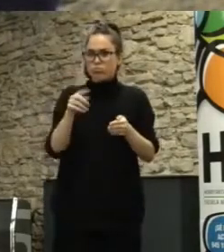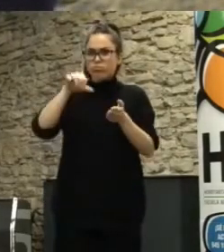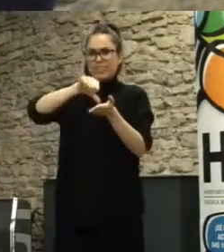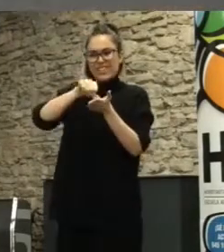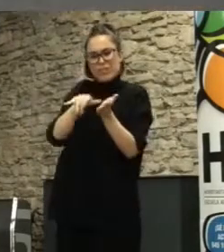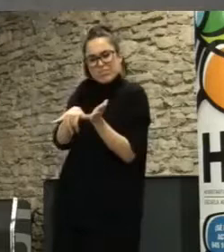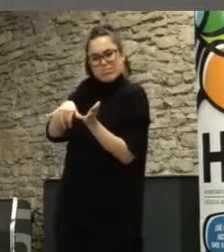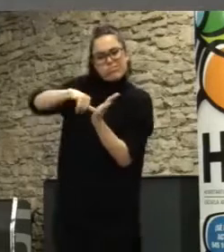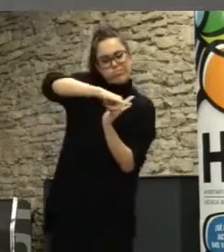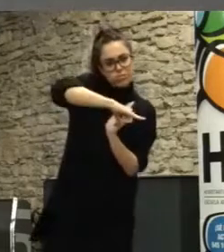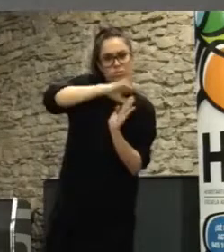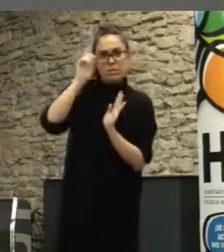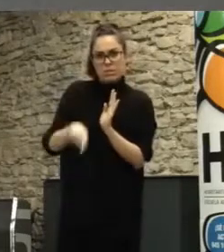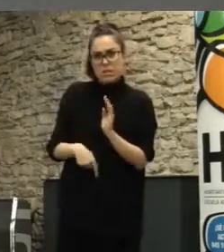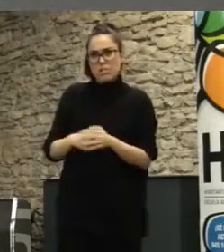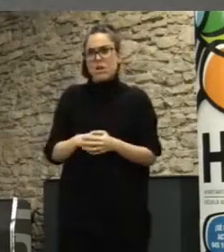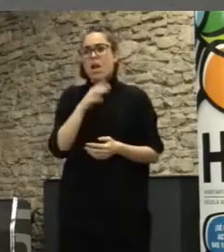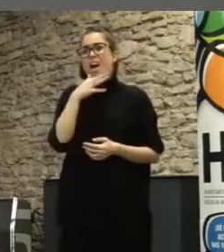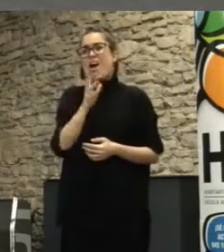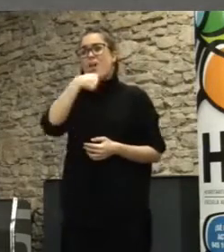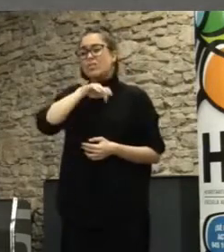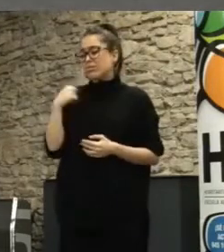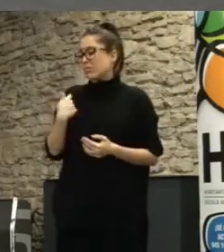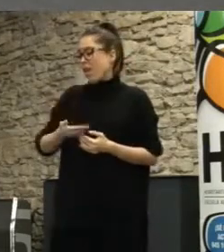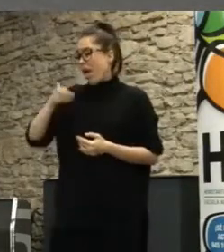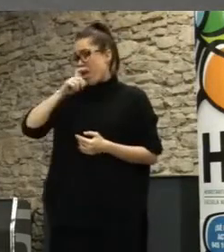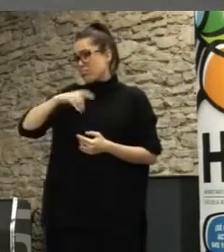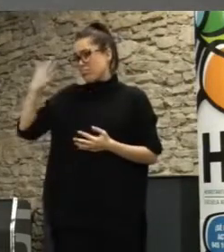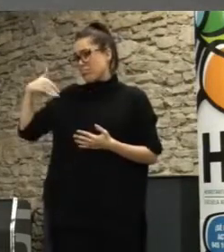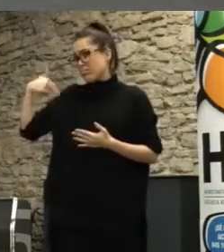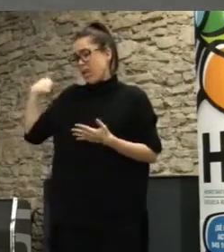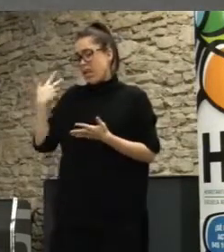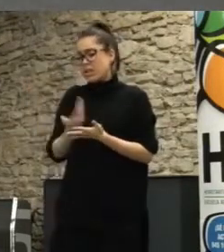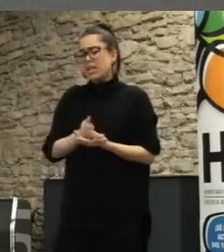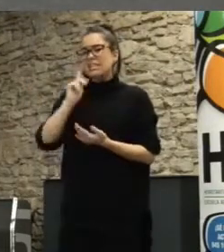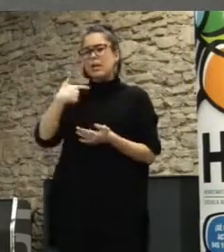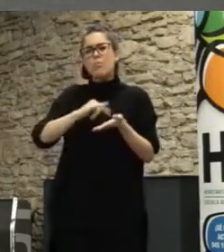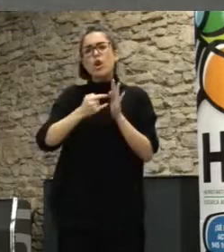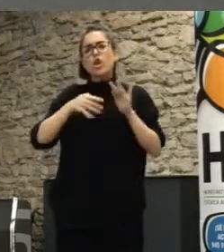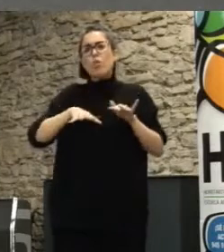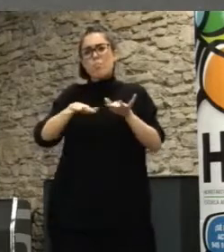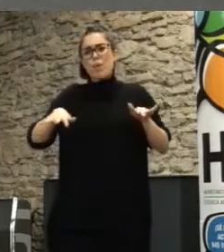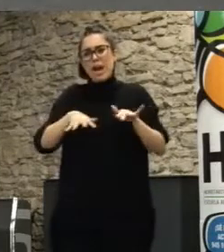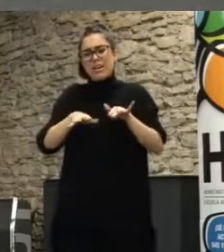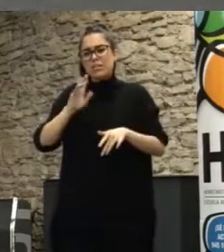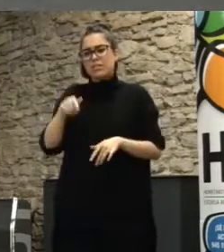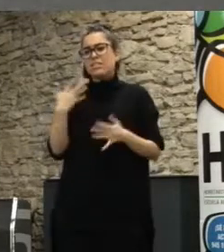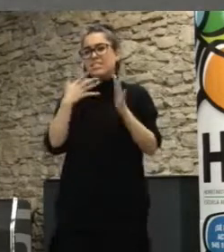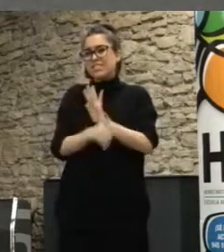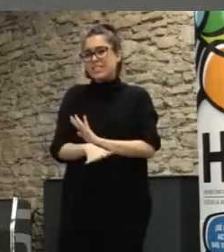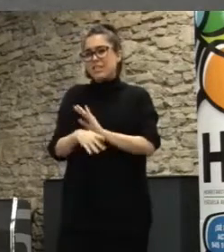piloto o sea se está trabajando ahora en los últimos años el proyecto Mares también es un intento con necesidades mucho más